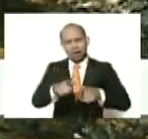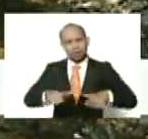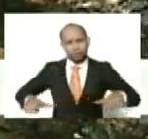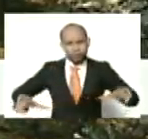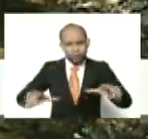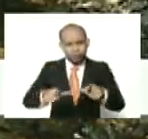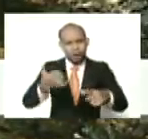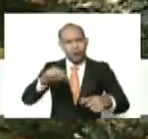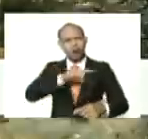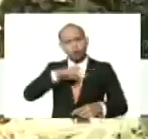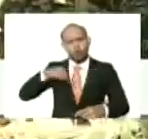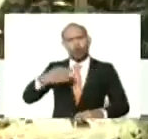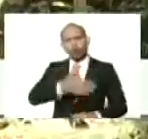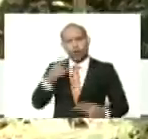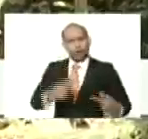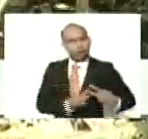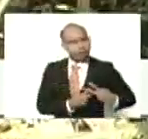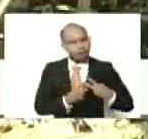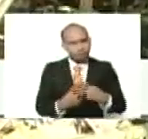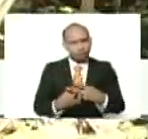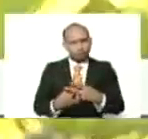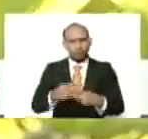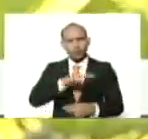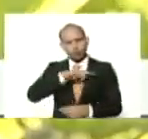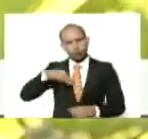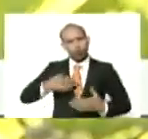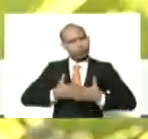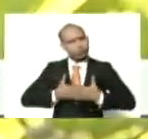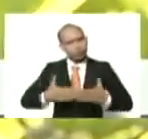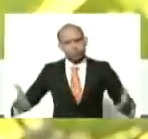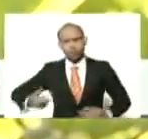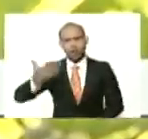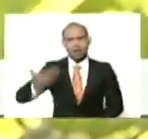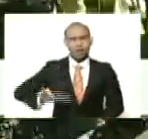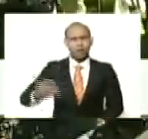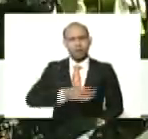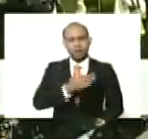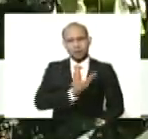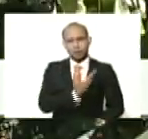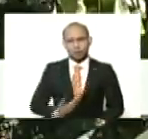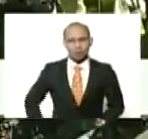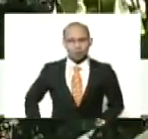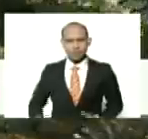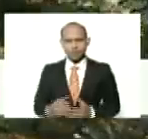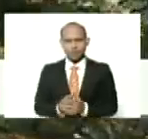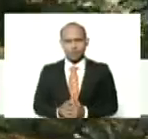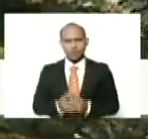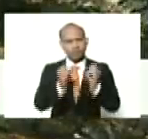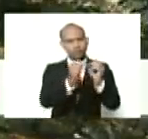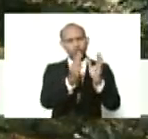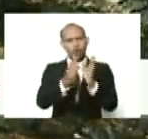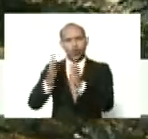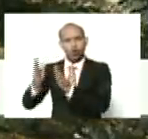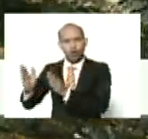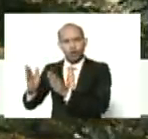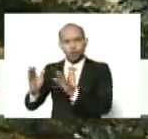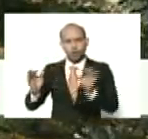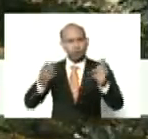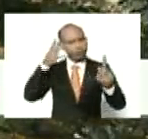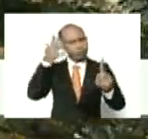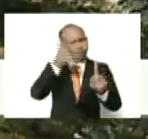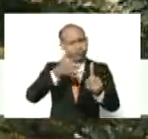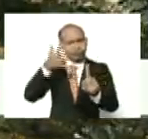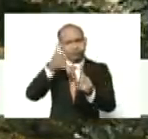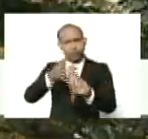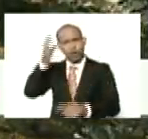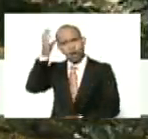tenemos las ganas y estamos dispuestas que es lo más importante, señor presidente. organización, formación